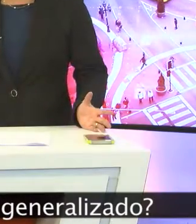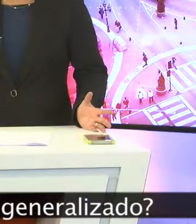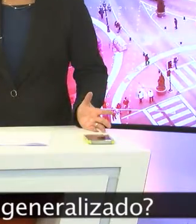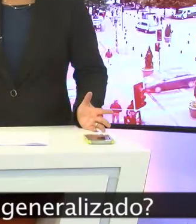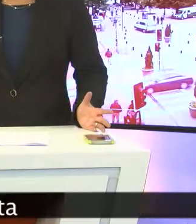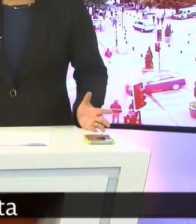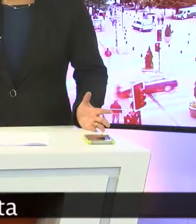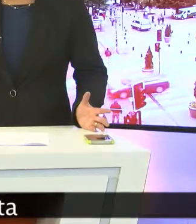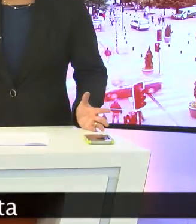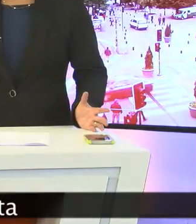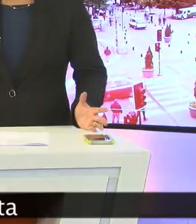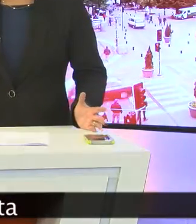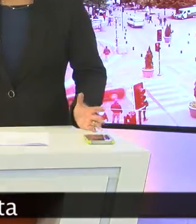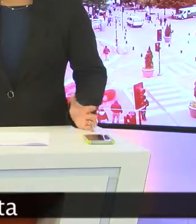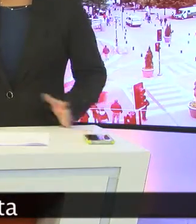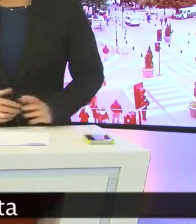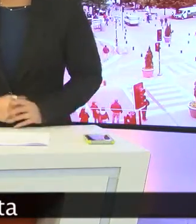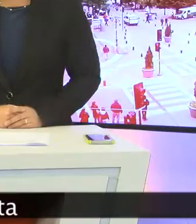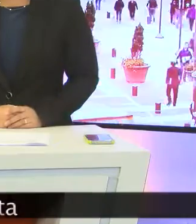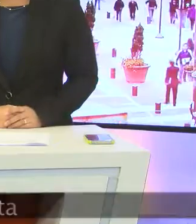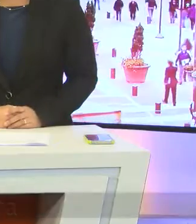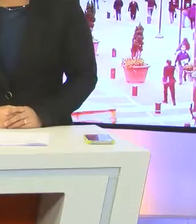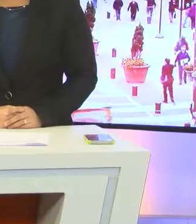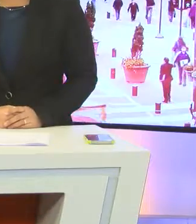generalizado? Cintia Lara nos cuenta.